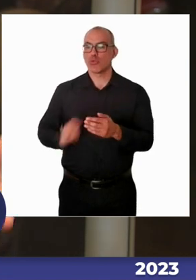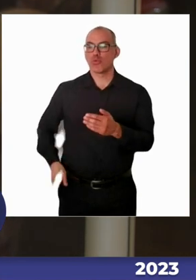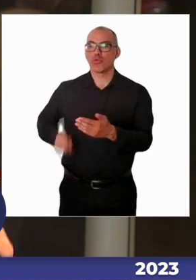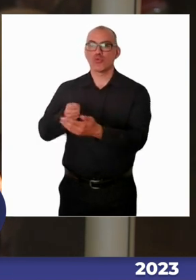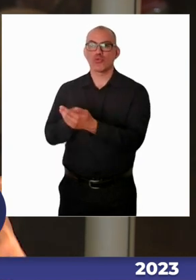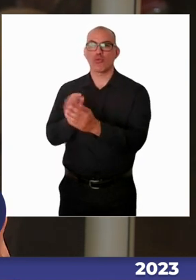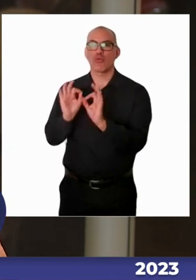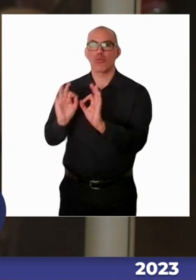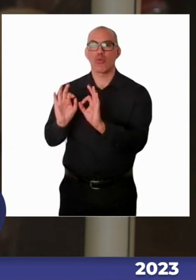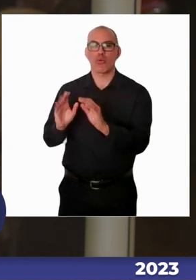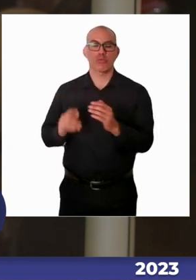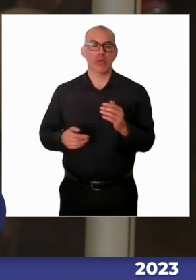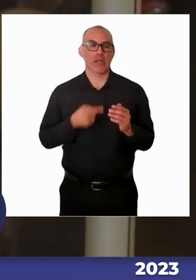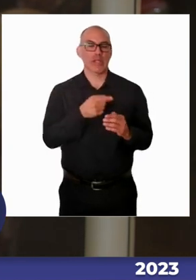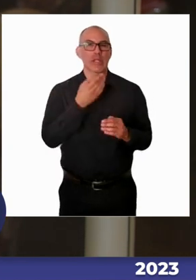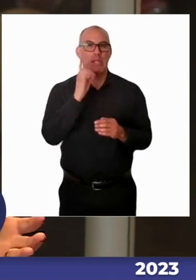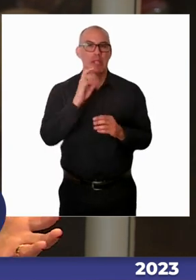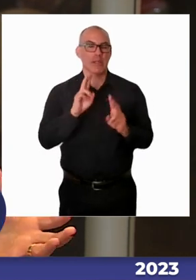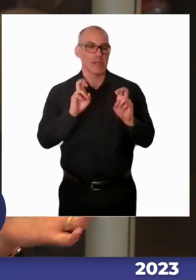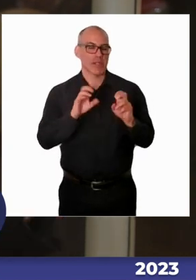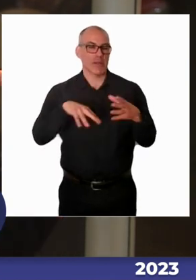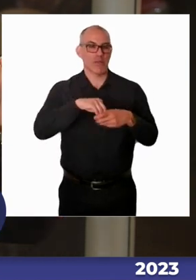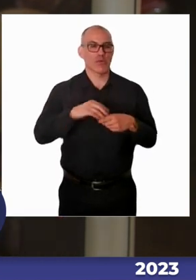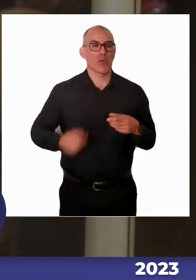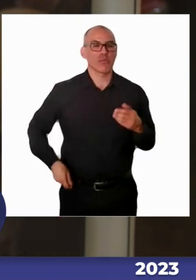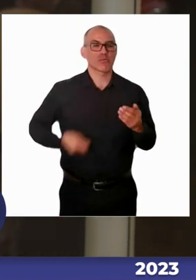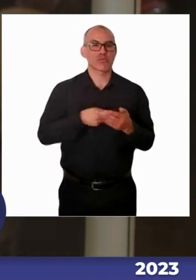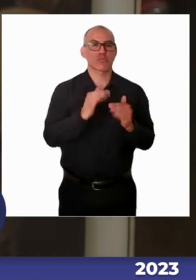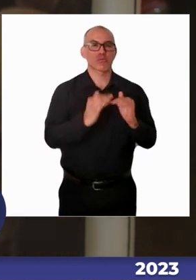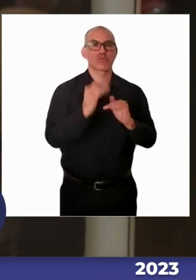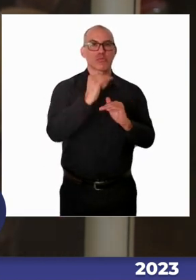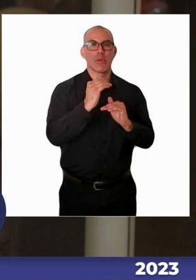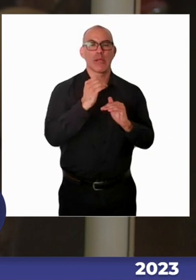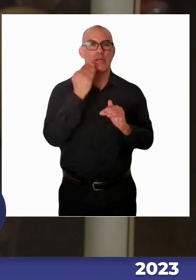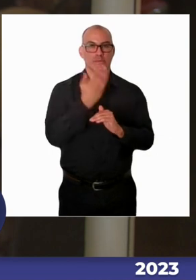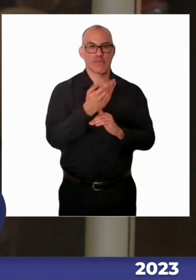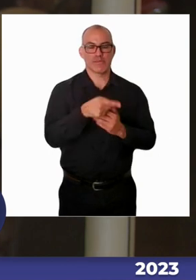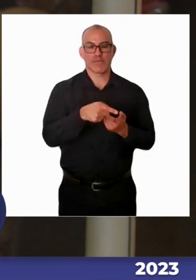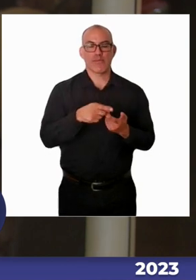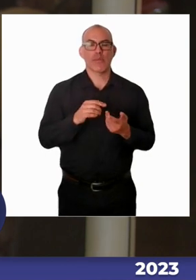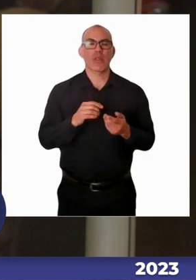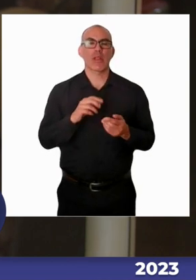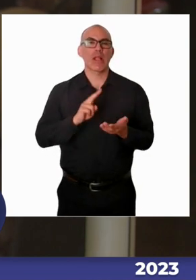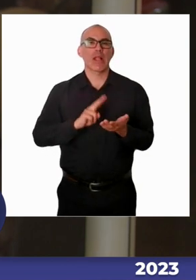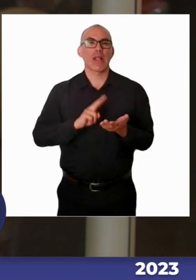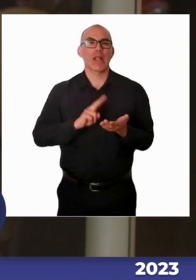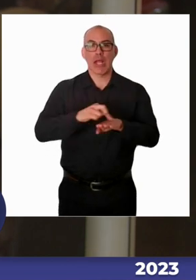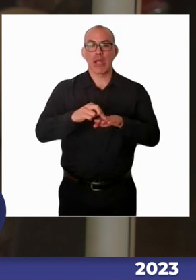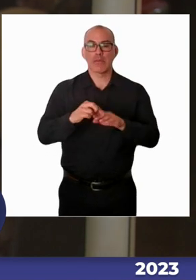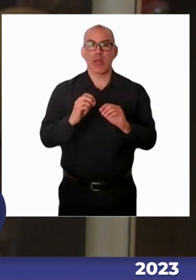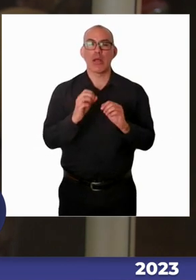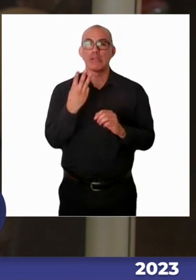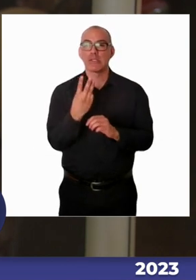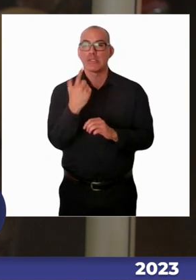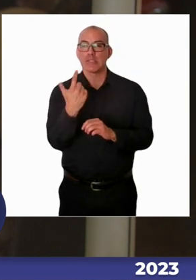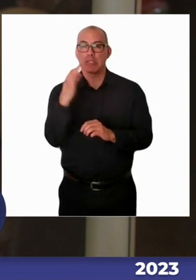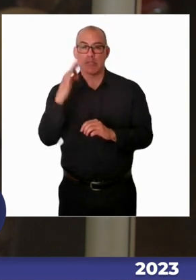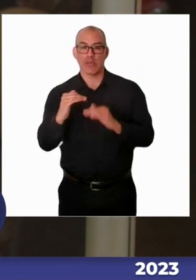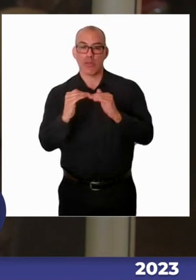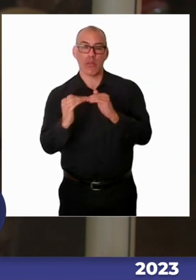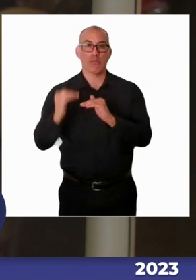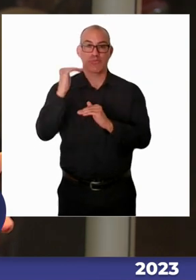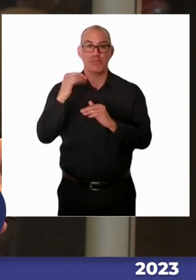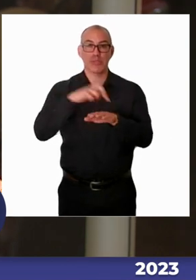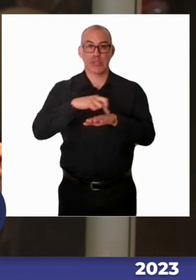funcionamiento del programa y yo creo quizás tratar como de aterrizarlo un poco pensando en que tenemos la oportunidad de que tenemos la atención del